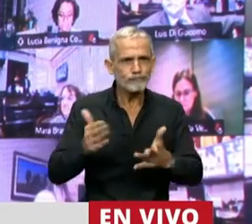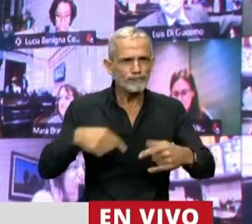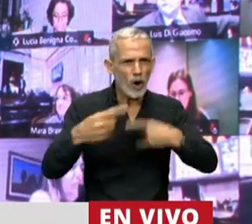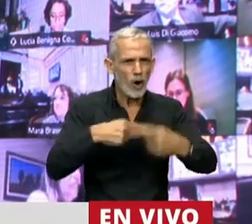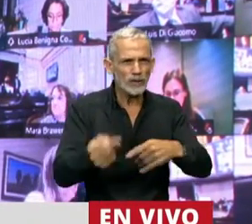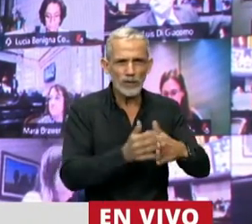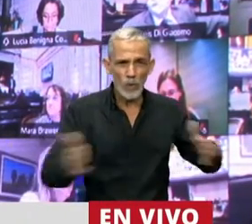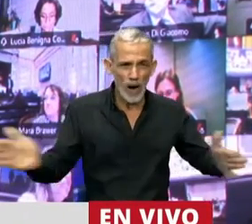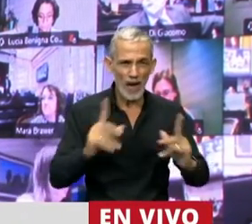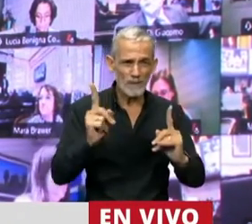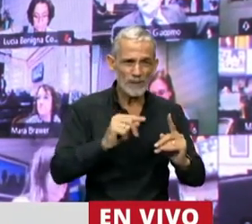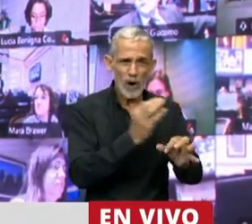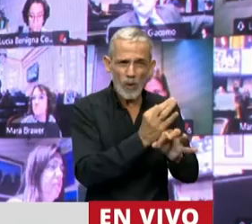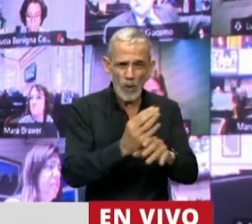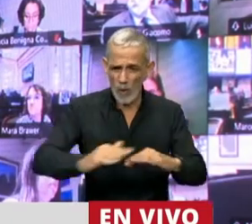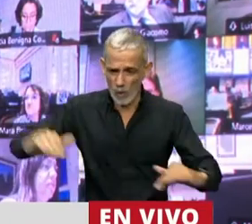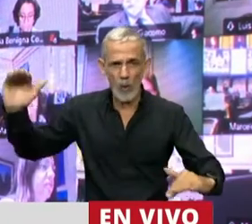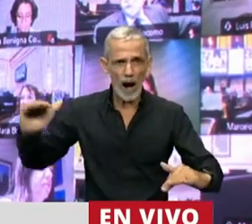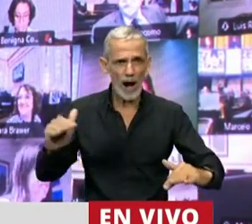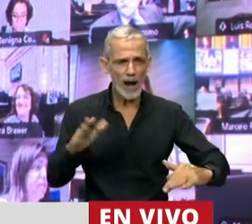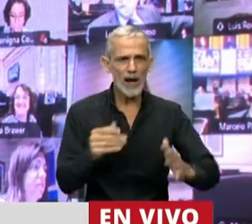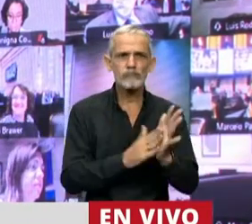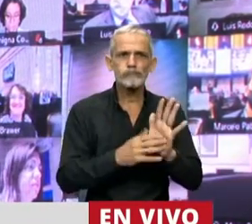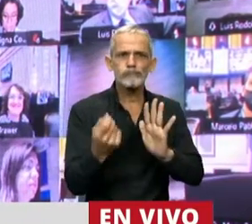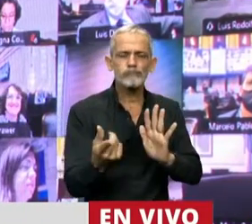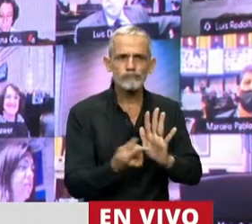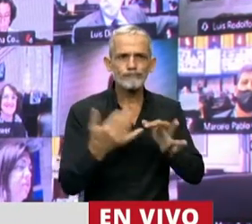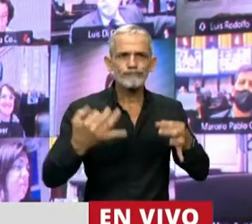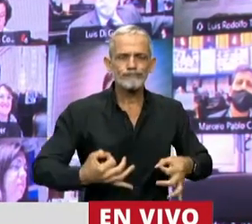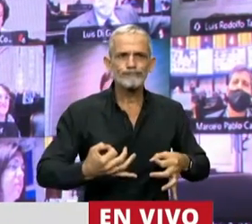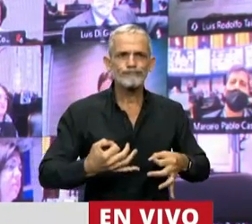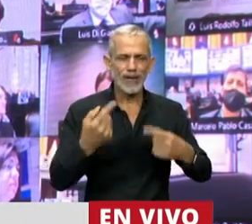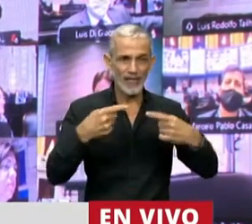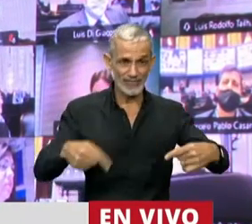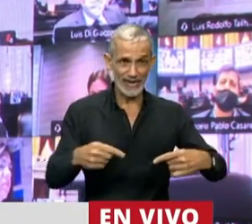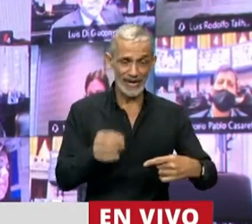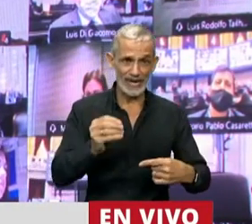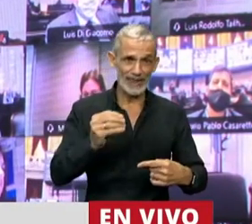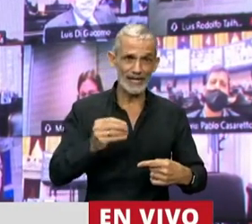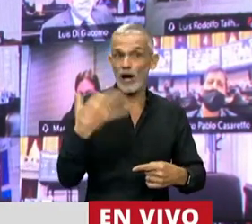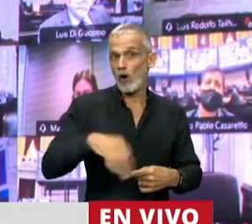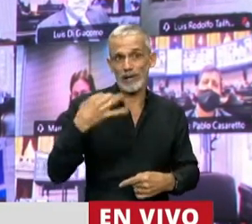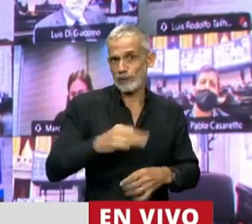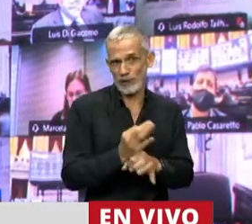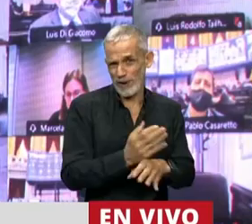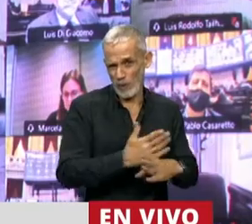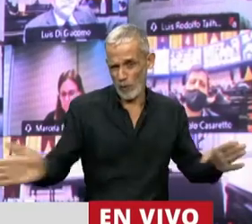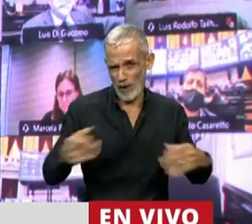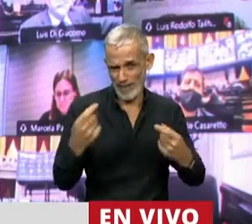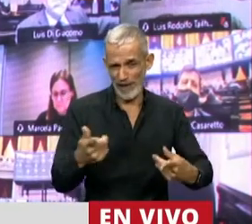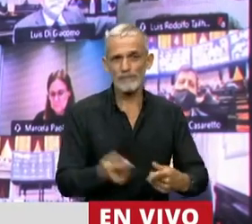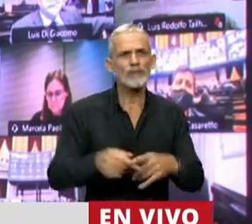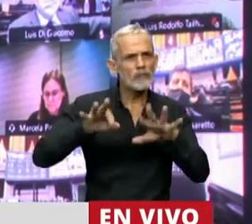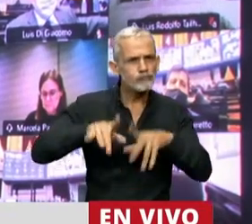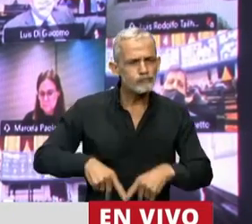de esas trayectorias escolares y que garantice el cumplimiento efectivo de la obligatoriedad. En ese